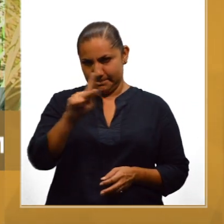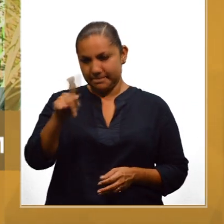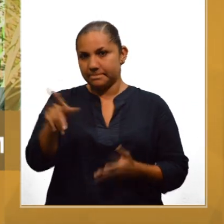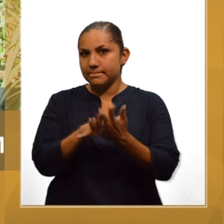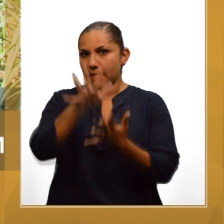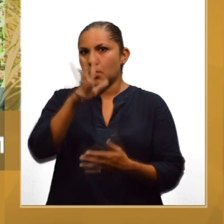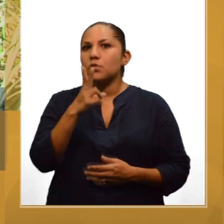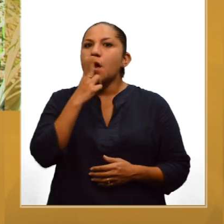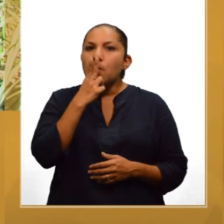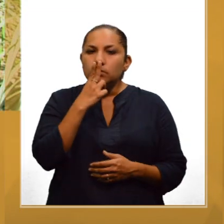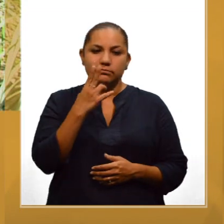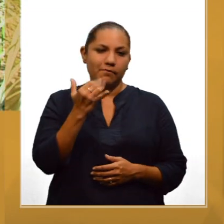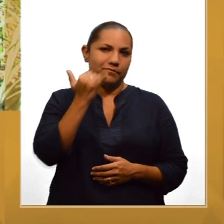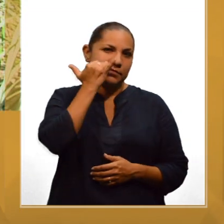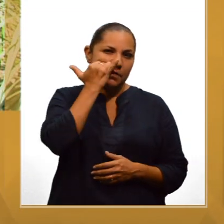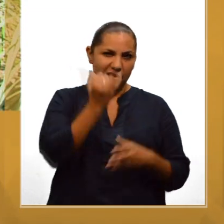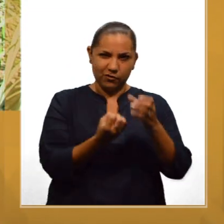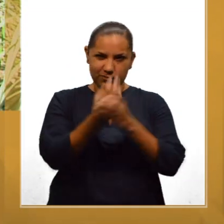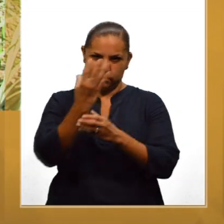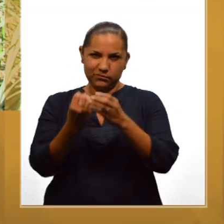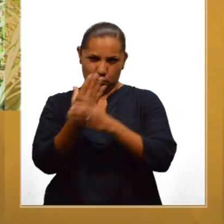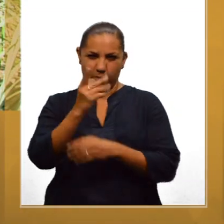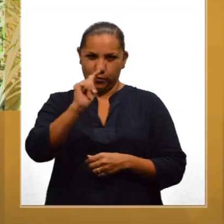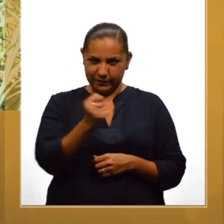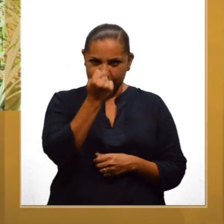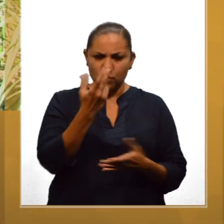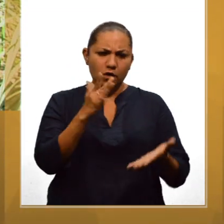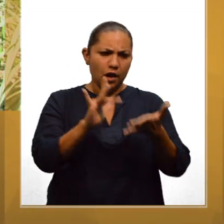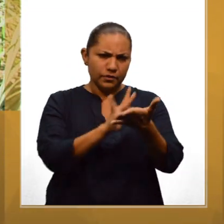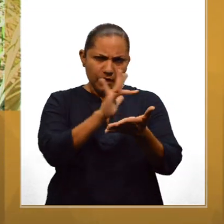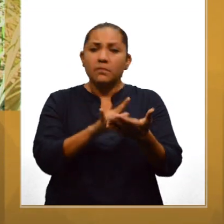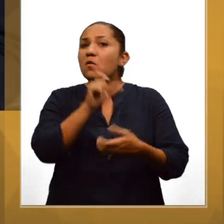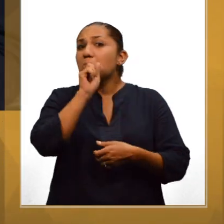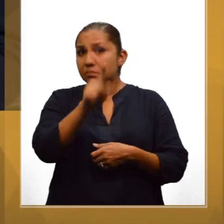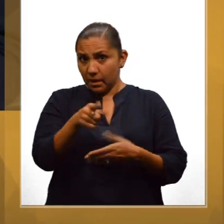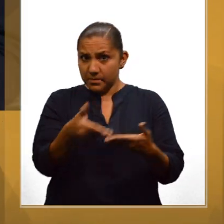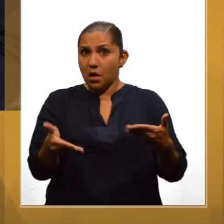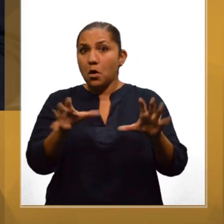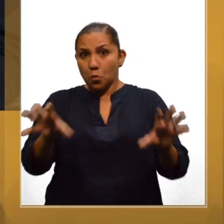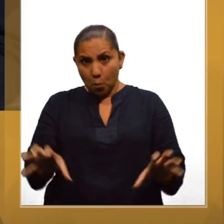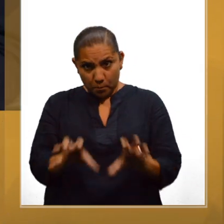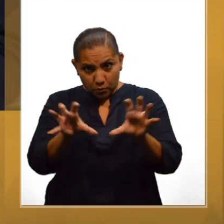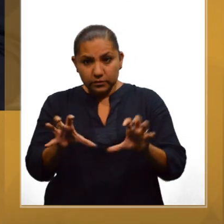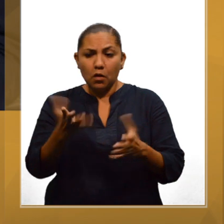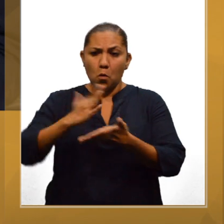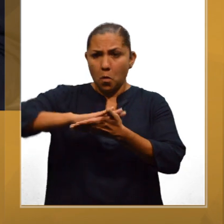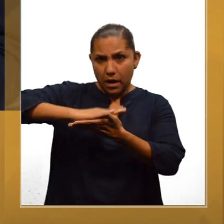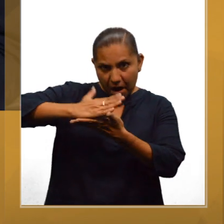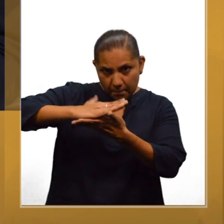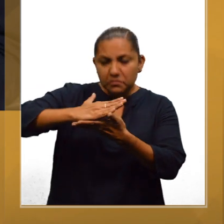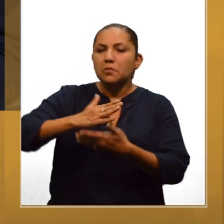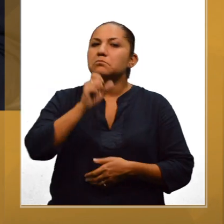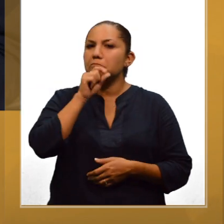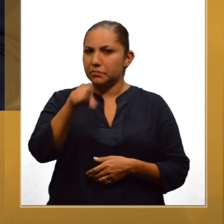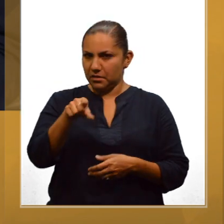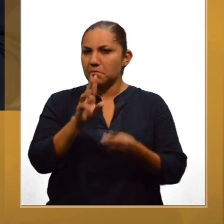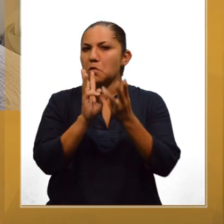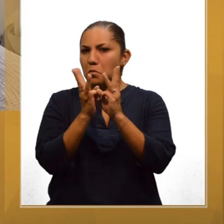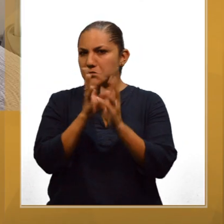las tablets, hoy en día también las computadoras, ya sea una laptop o una PC. Pero en el caso del